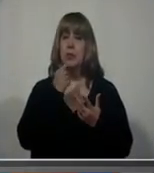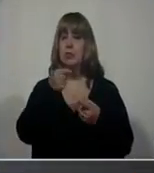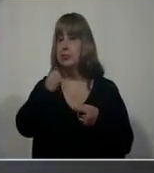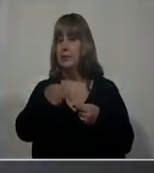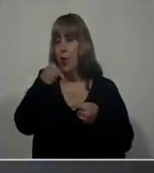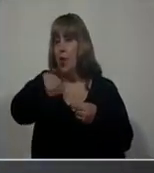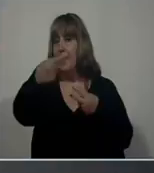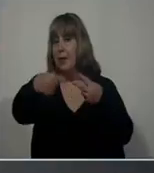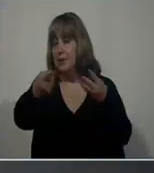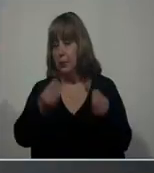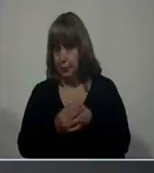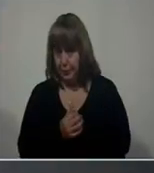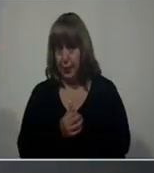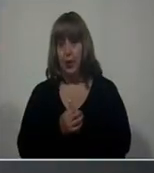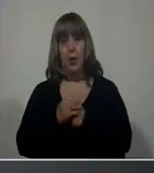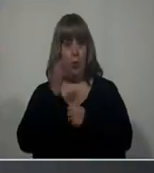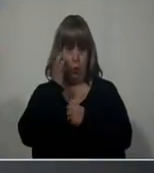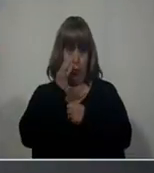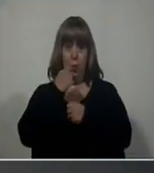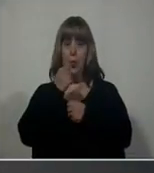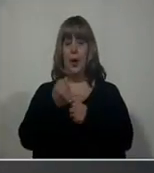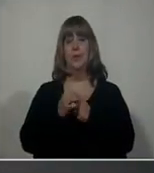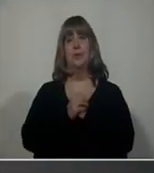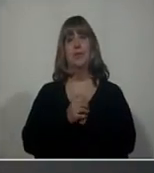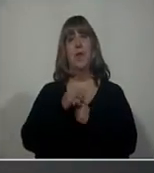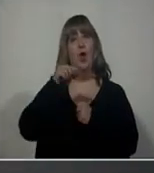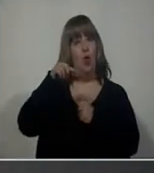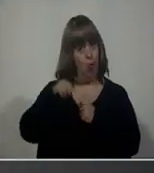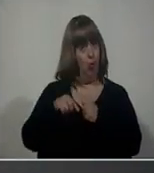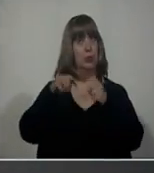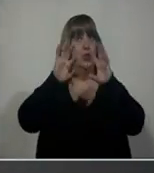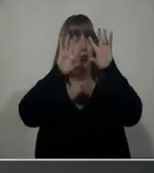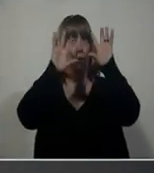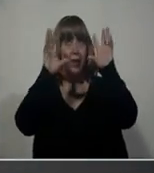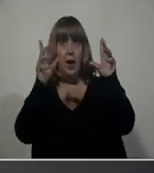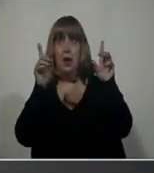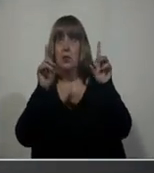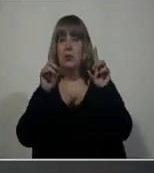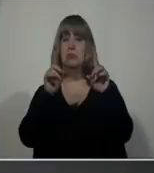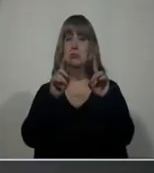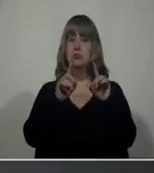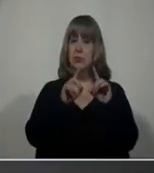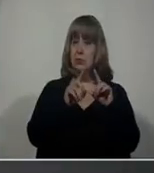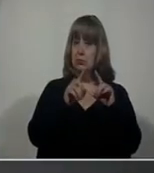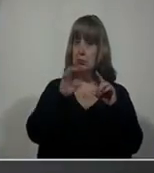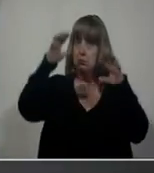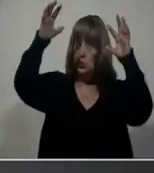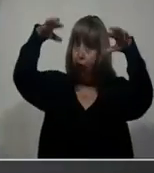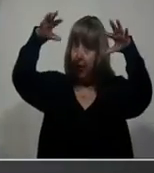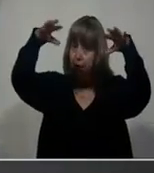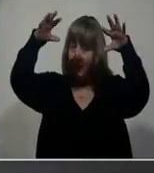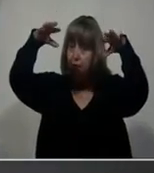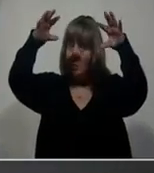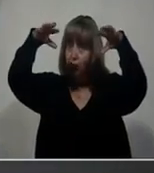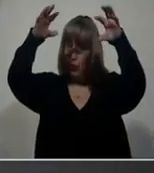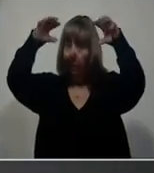Para el día de hoy, anticipa. Condiciones de tiempo mayormente nublado, poco cambio de temperatura, la probabilidad de precipitaciones en